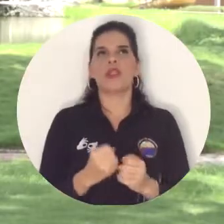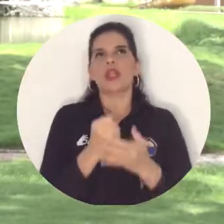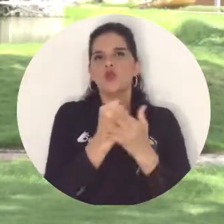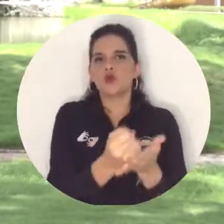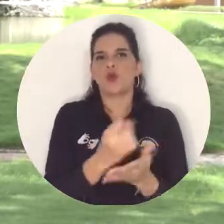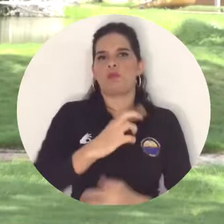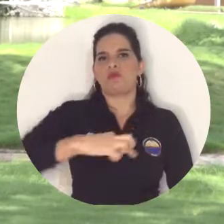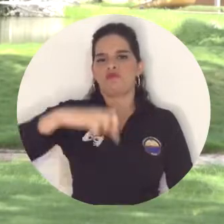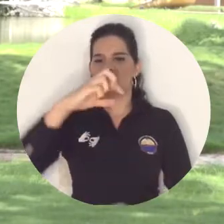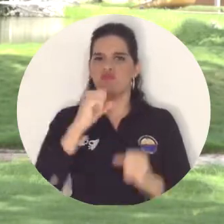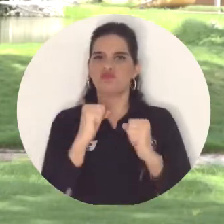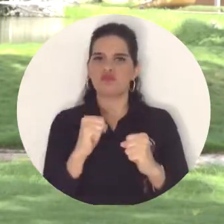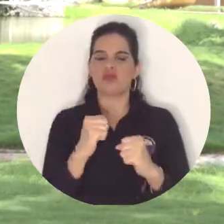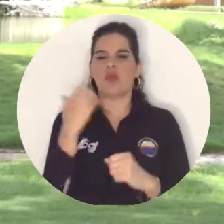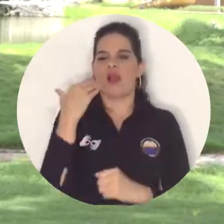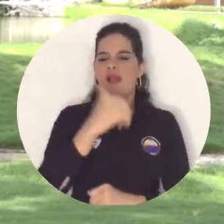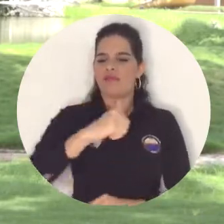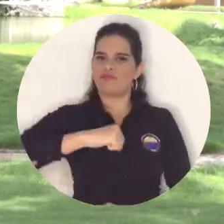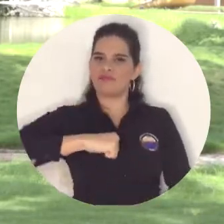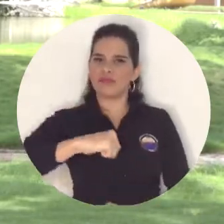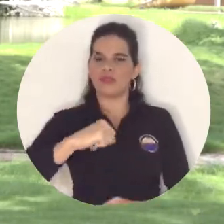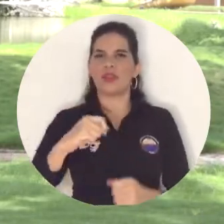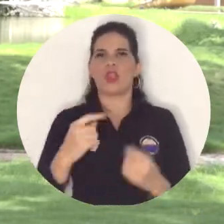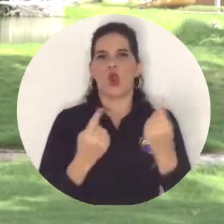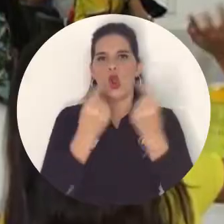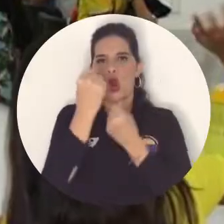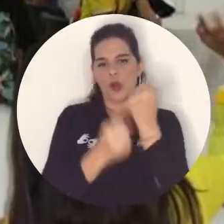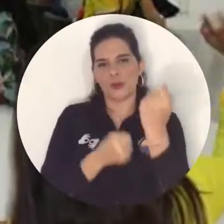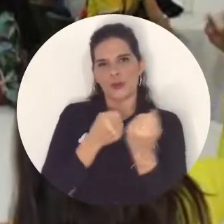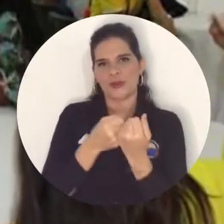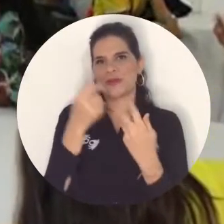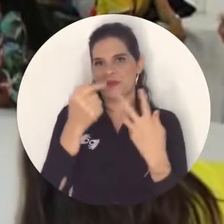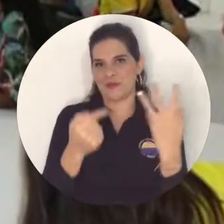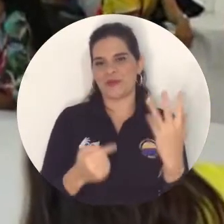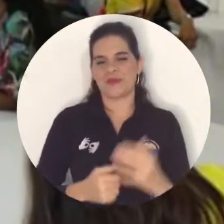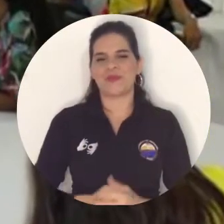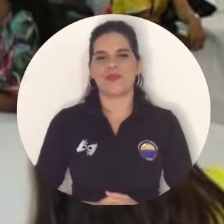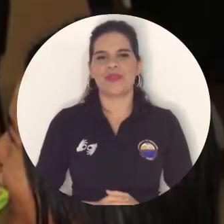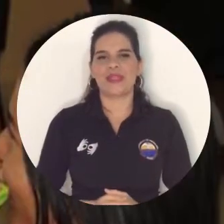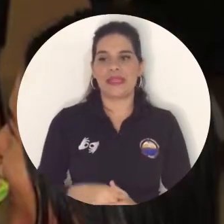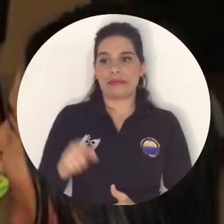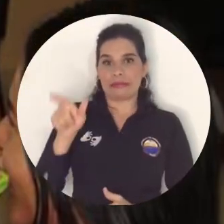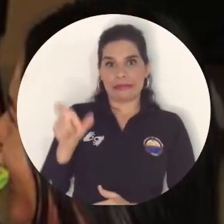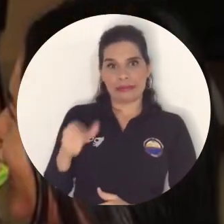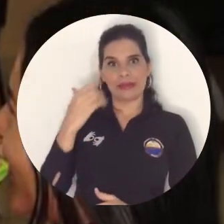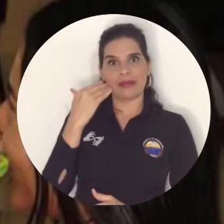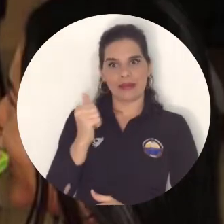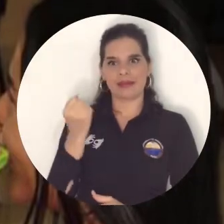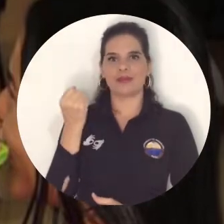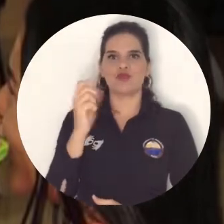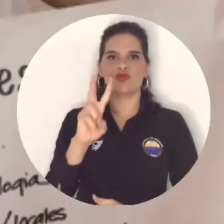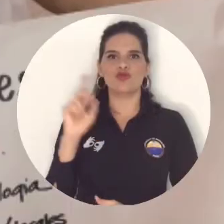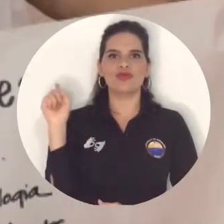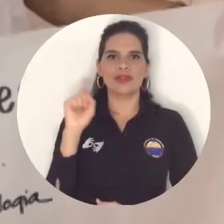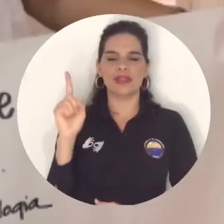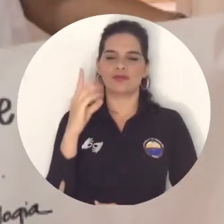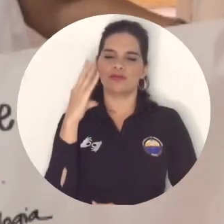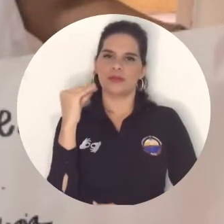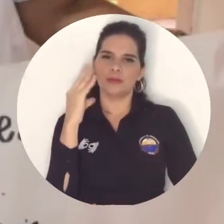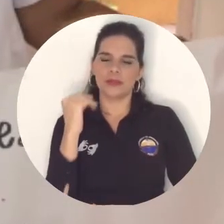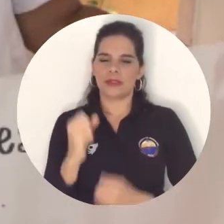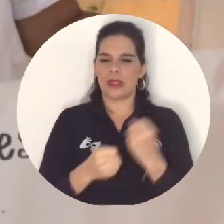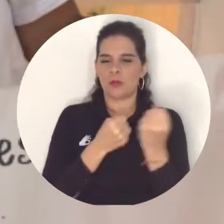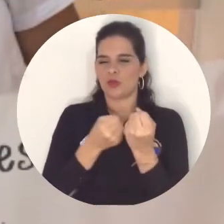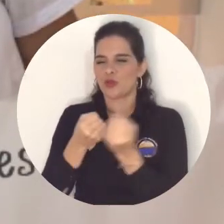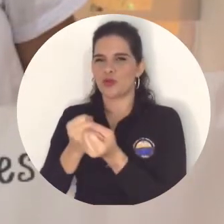profesional, empoderamiento femenino, desarrollo económico. Con una experiencia de 12 años en el fortalecimiento del liderazgo femenino en las